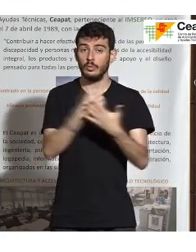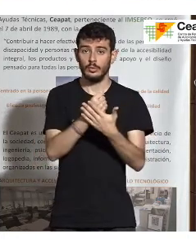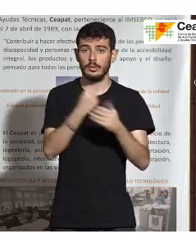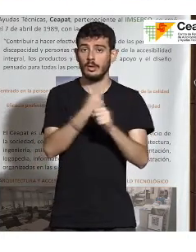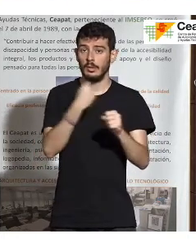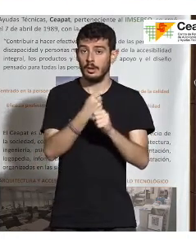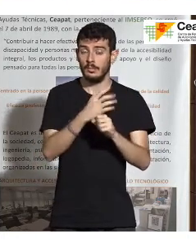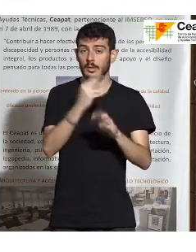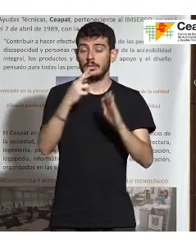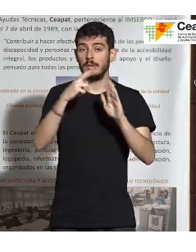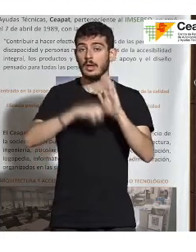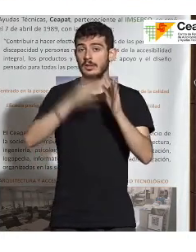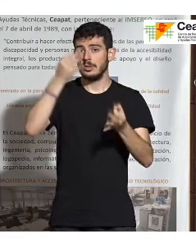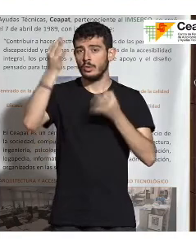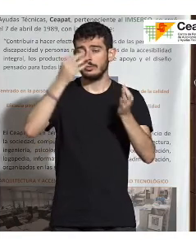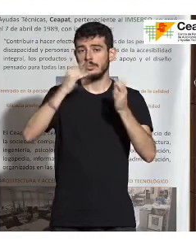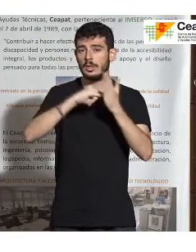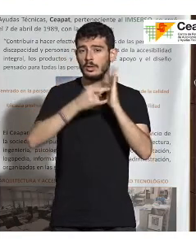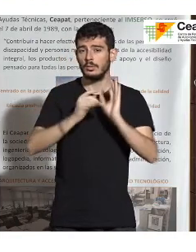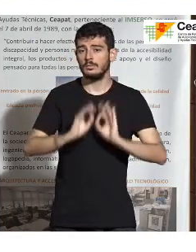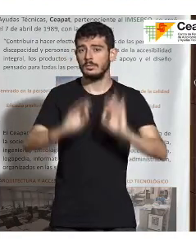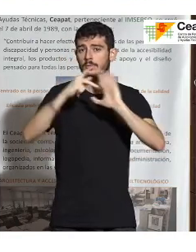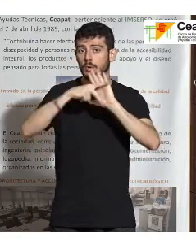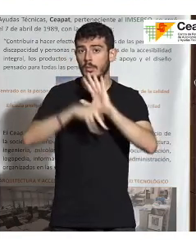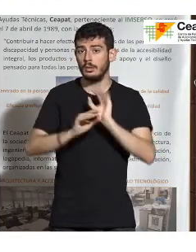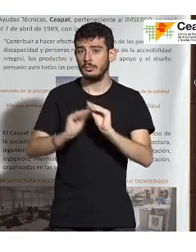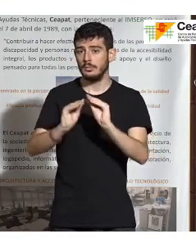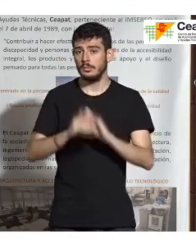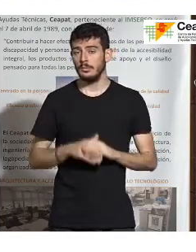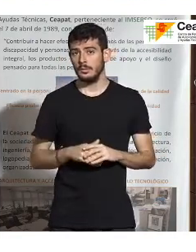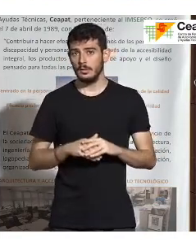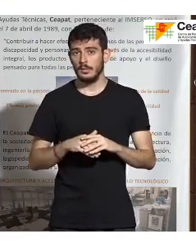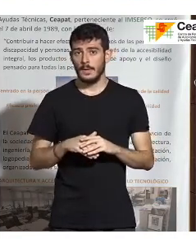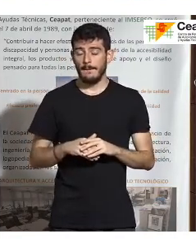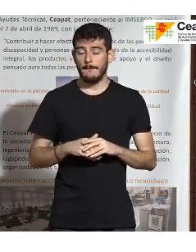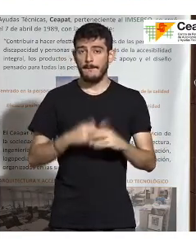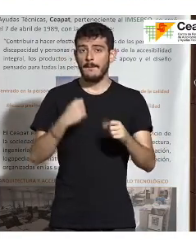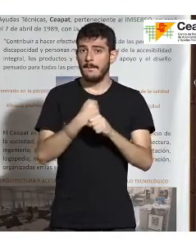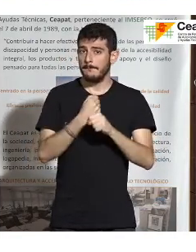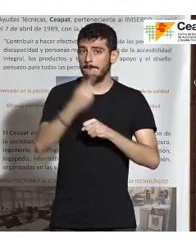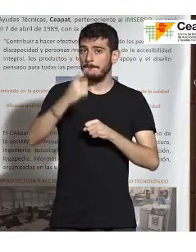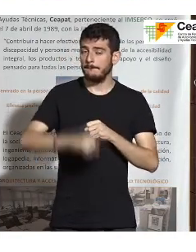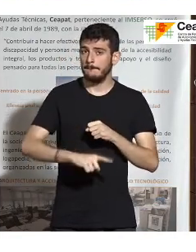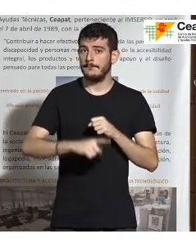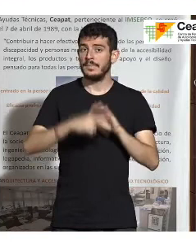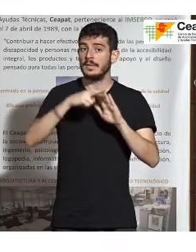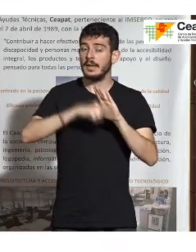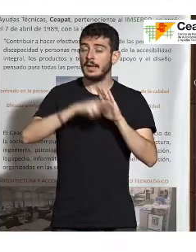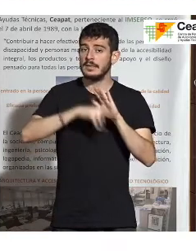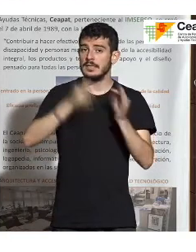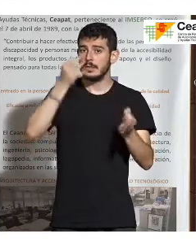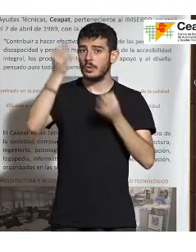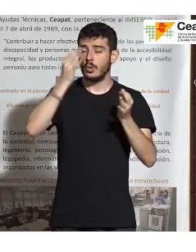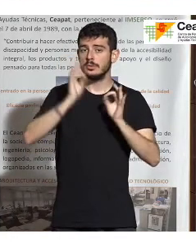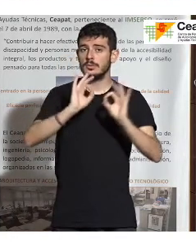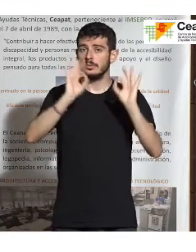en los requisitos técnicos de la norma, hemos trabajado en los requisitos que tienen que ver con